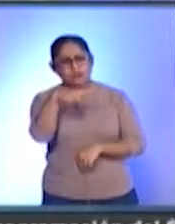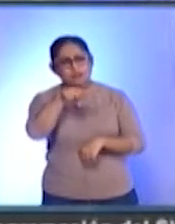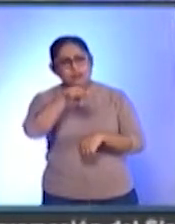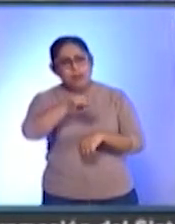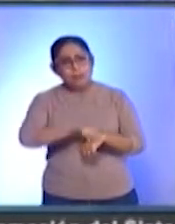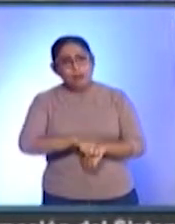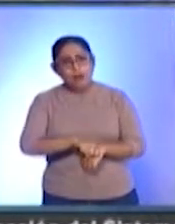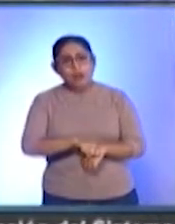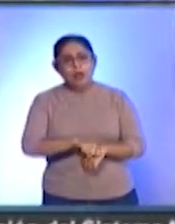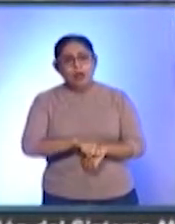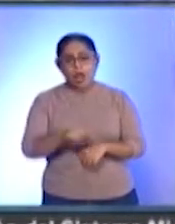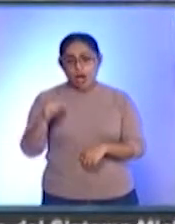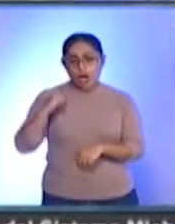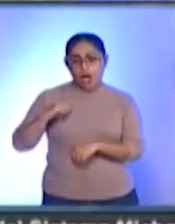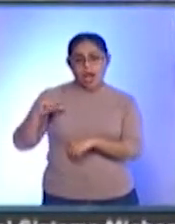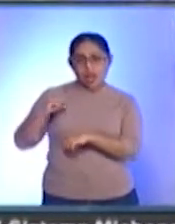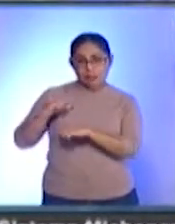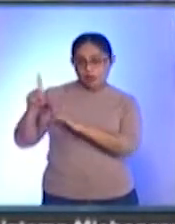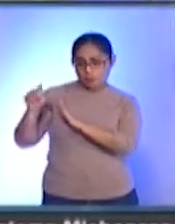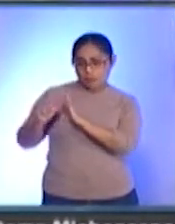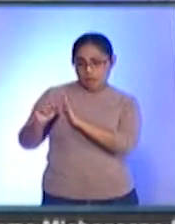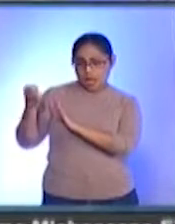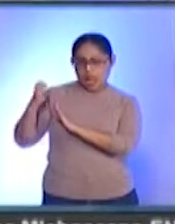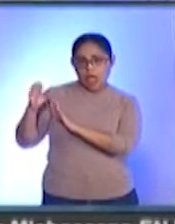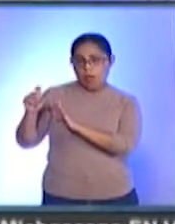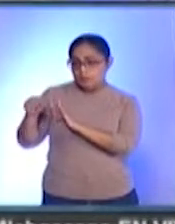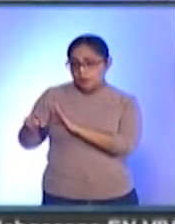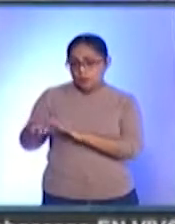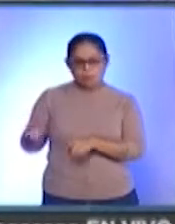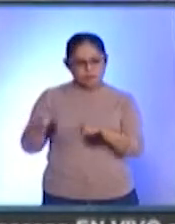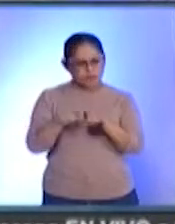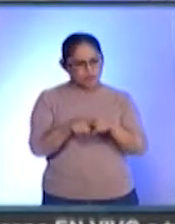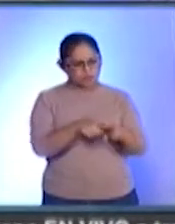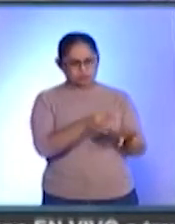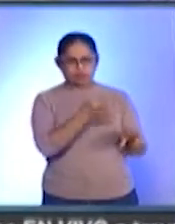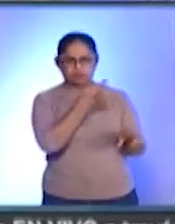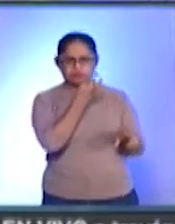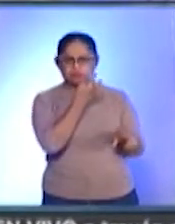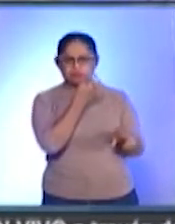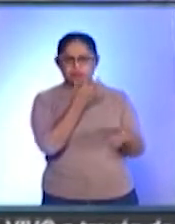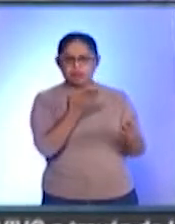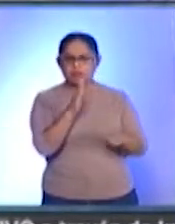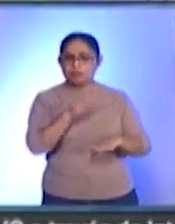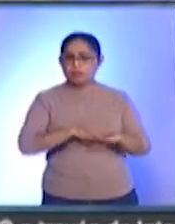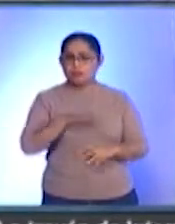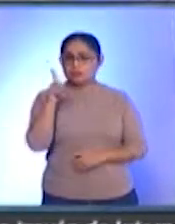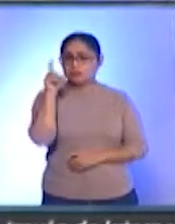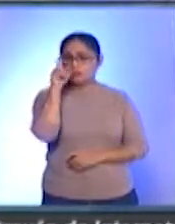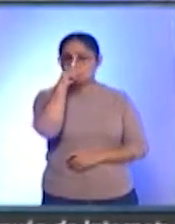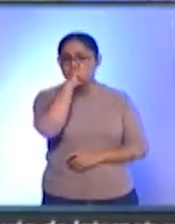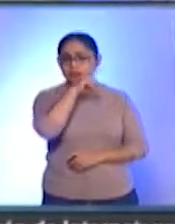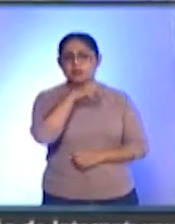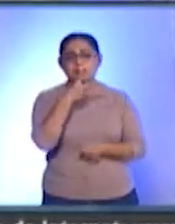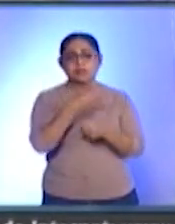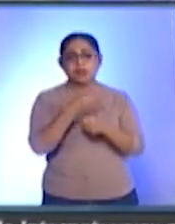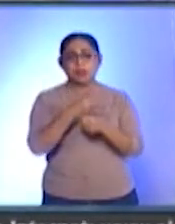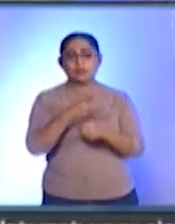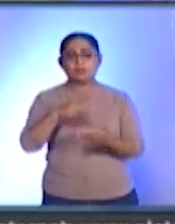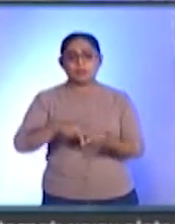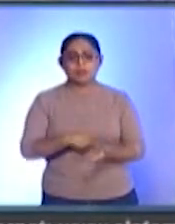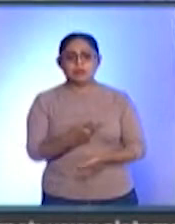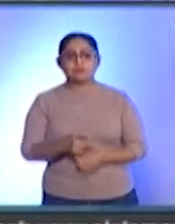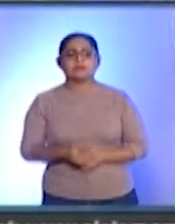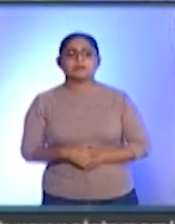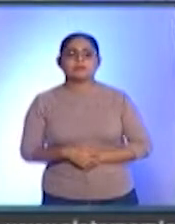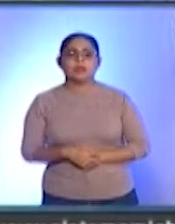de los que se tuvieron durante todo el mes de enero, considerando el más complicado de la segunda ola. Agregó que